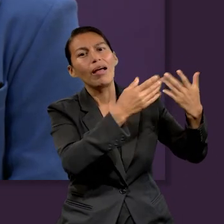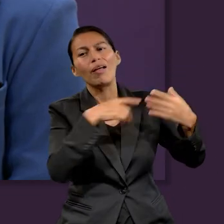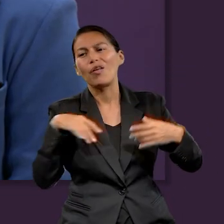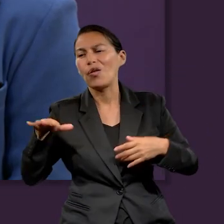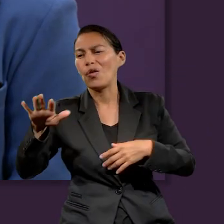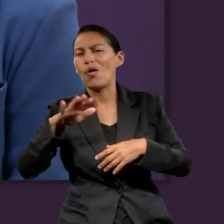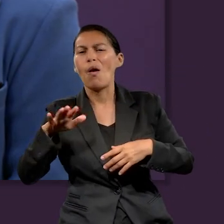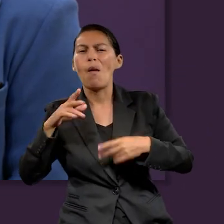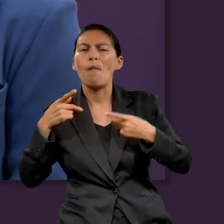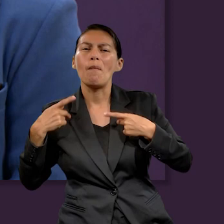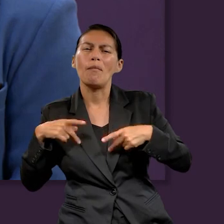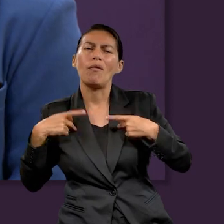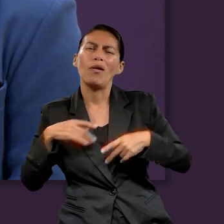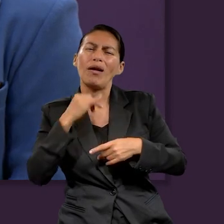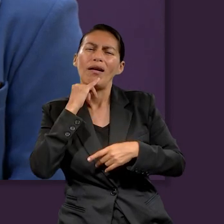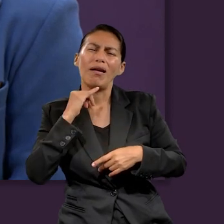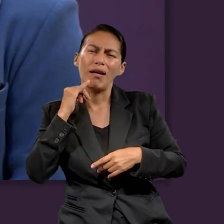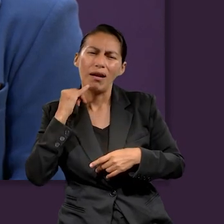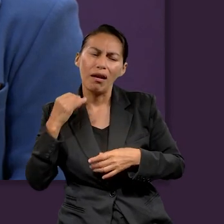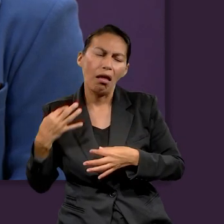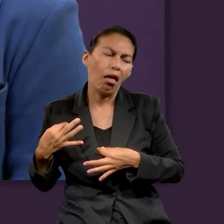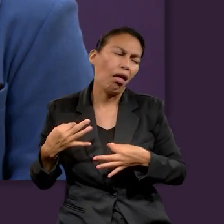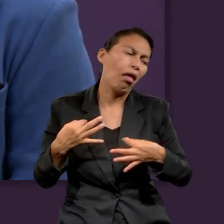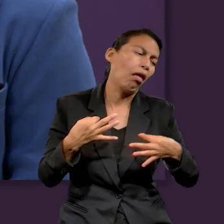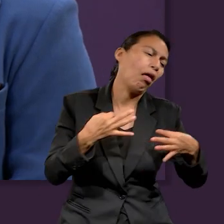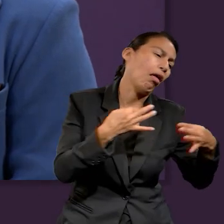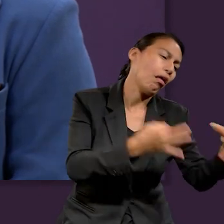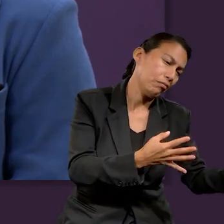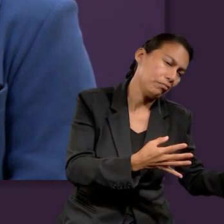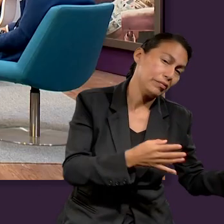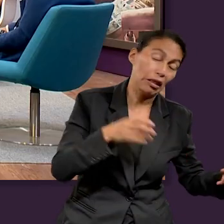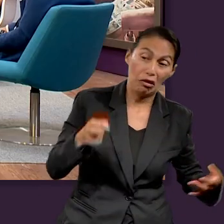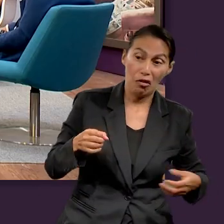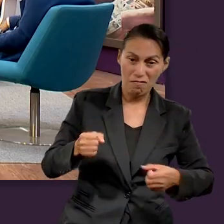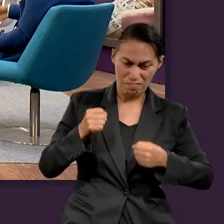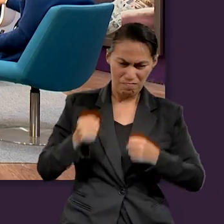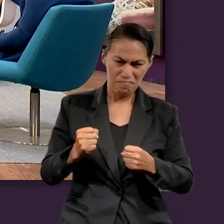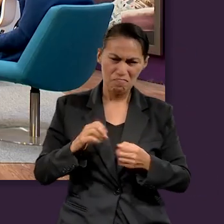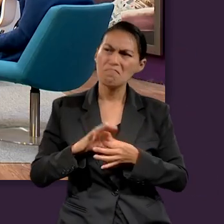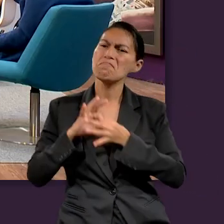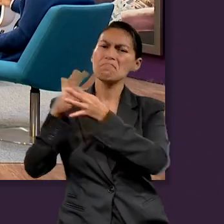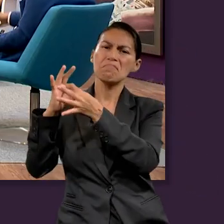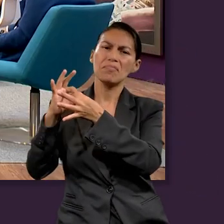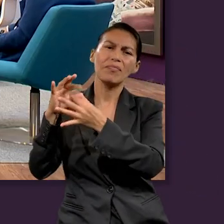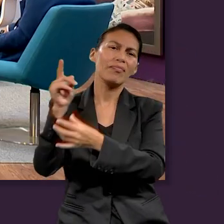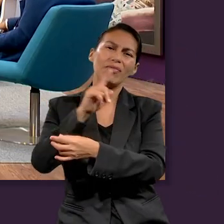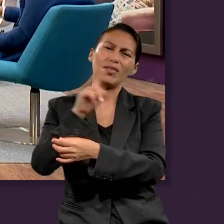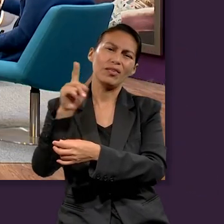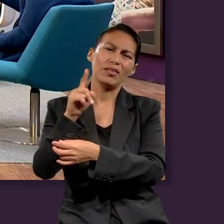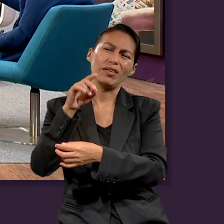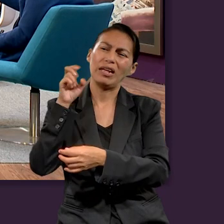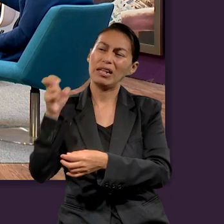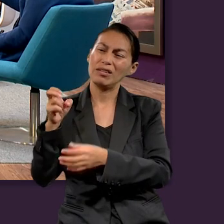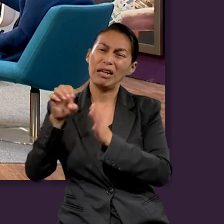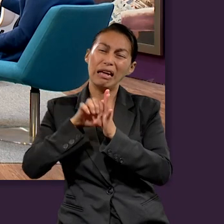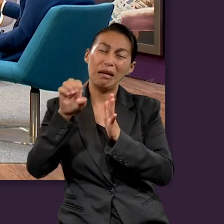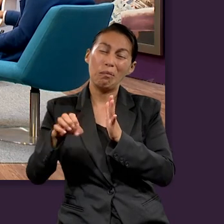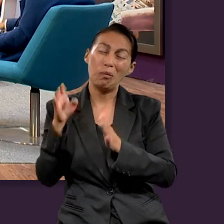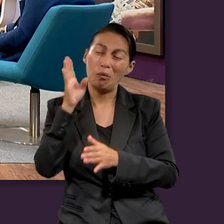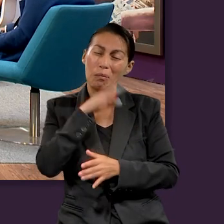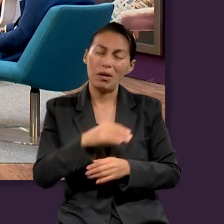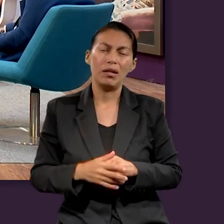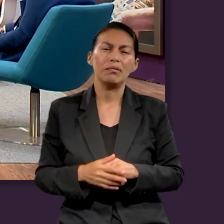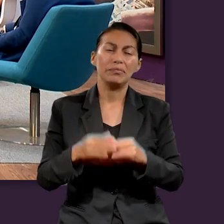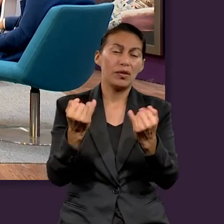firme, terminaban siendo un mal ejemplo. Y creo que esto también